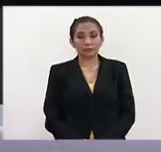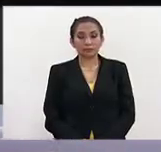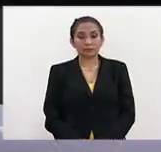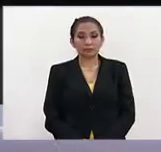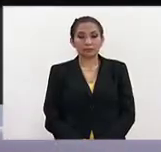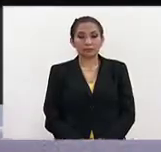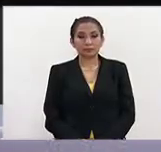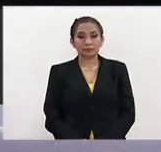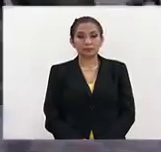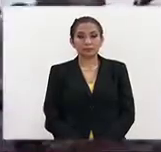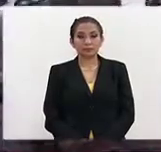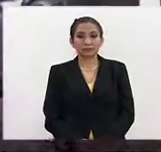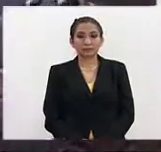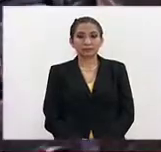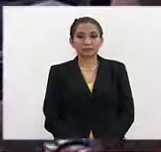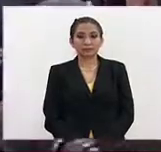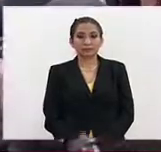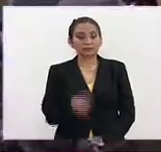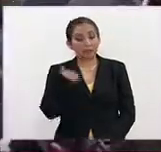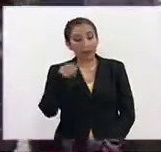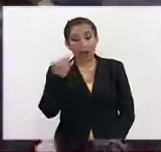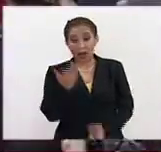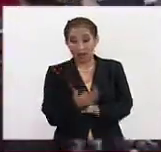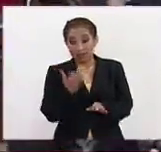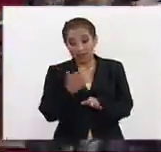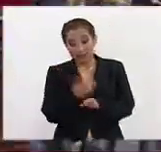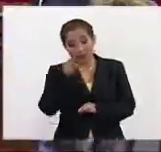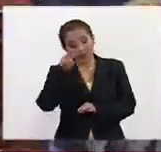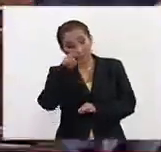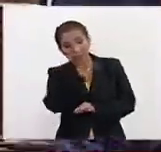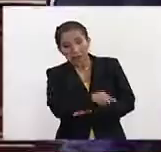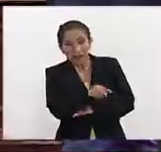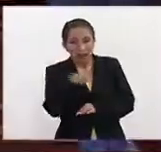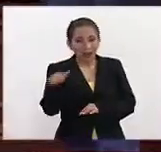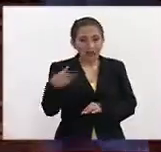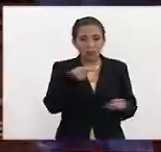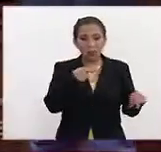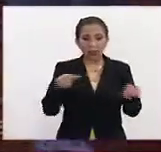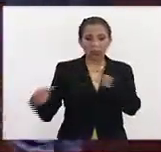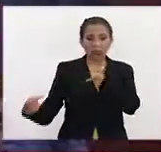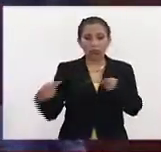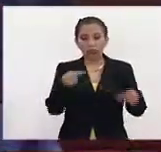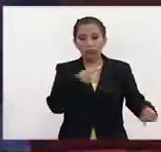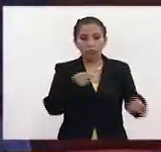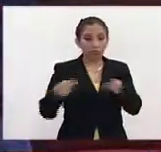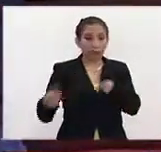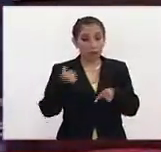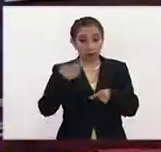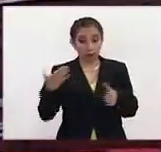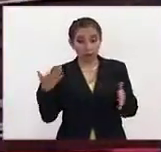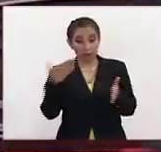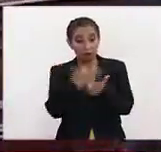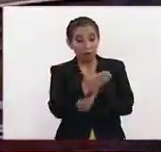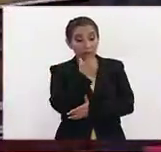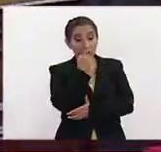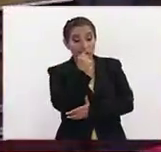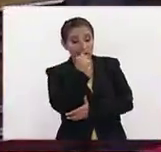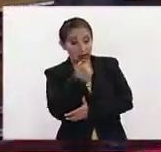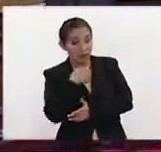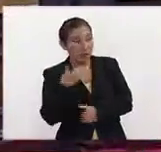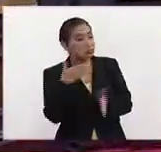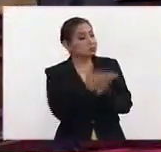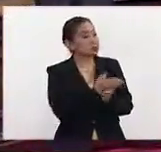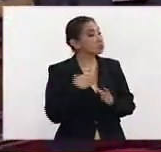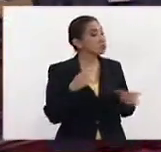De lo que hay que lamentarse más son las heridas que se han producido, por ejemplo, las cargas policiales del 1 de octubre y, sobre todo,